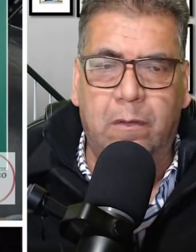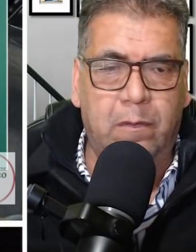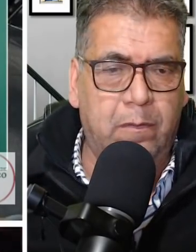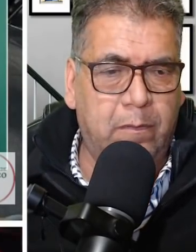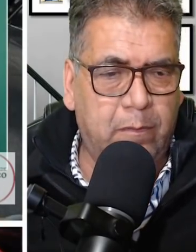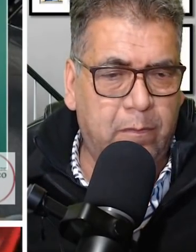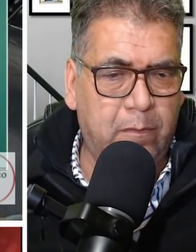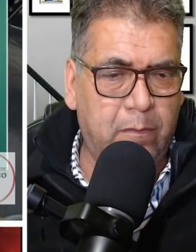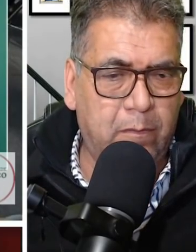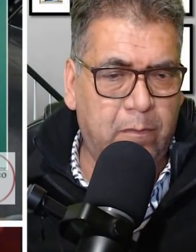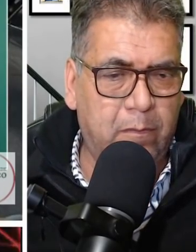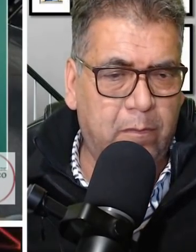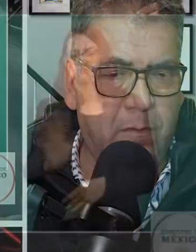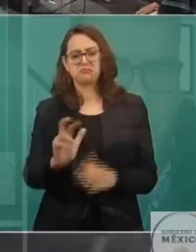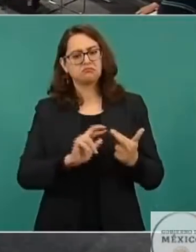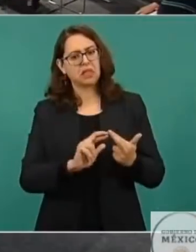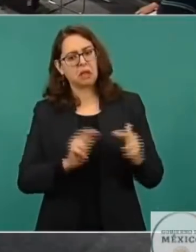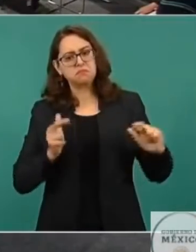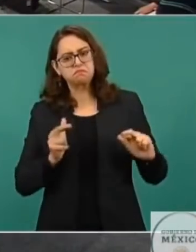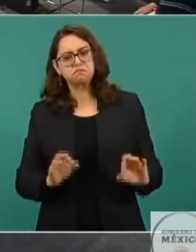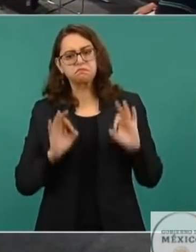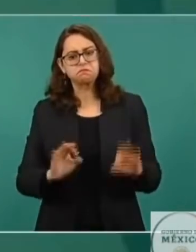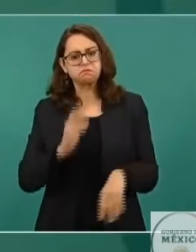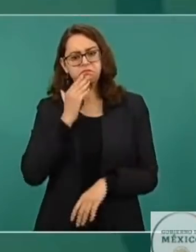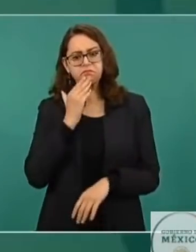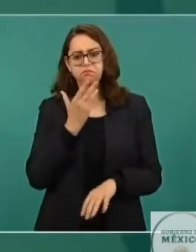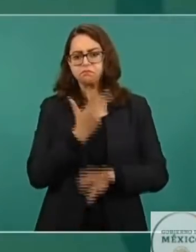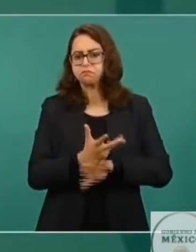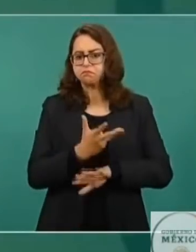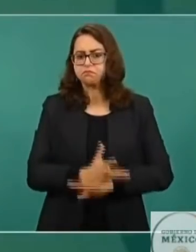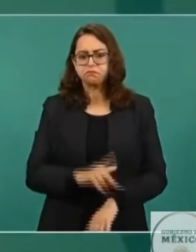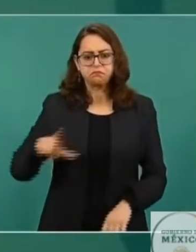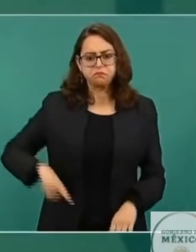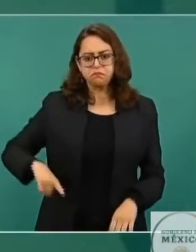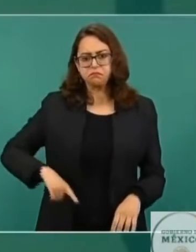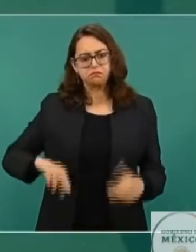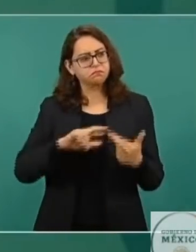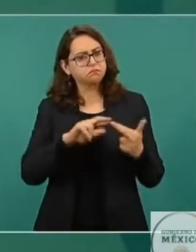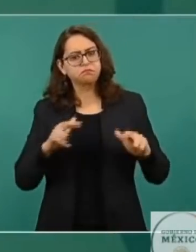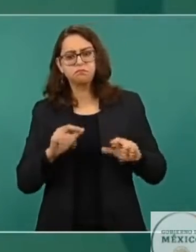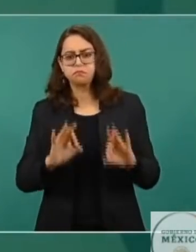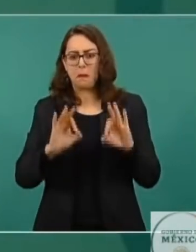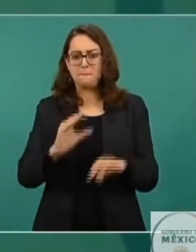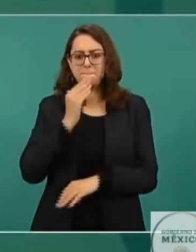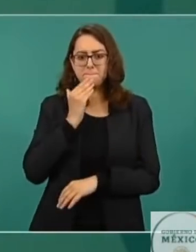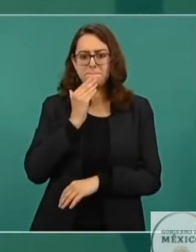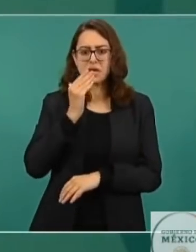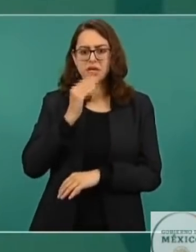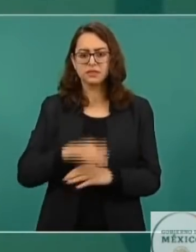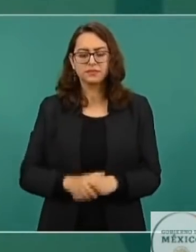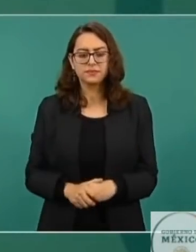no, tenemos muy buena relación, muy buena relación con el gobierno de Estados Unidos. Hace unos días se dio a conocer,